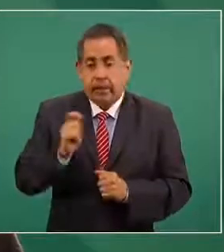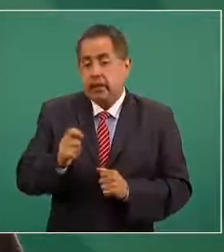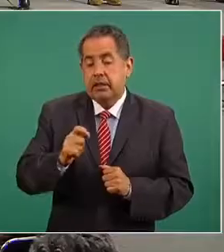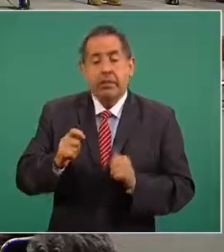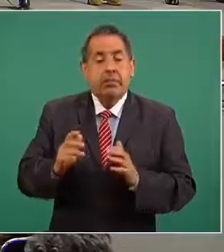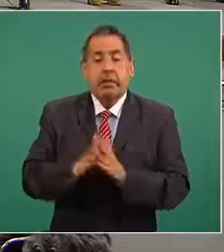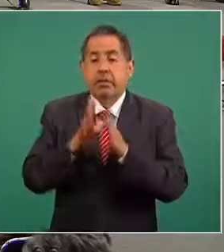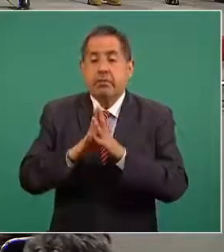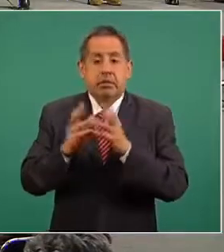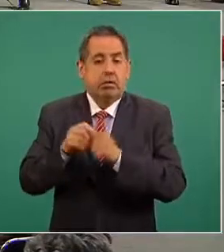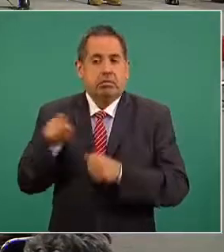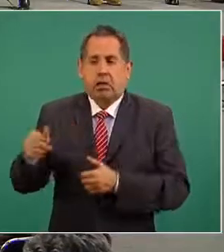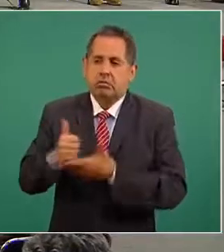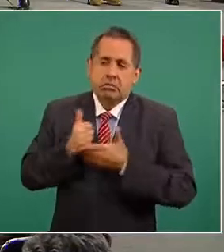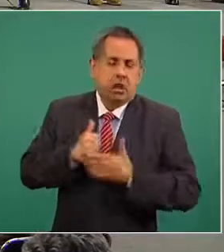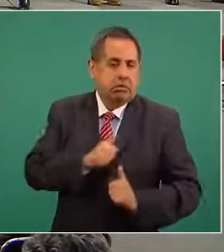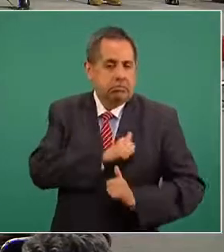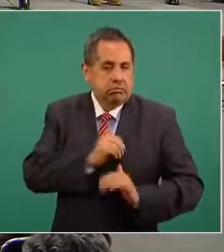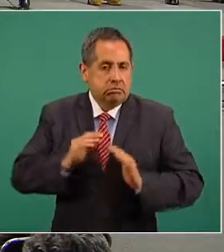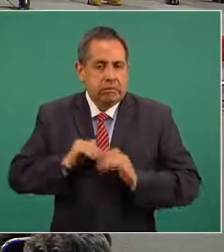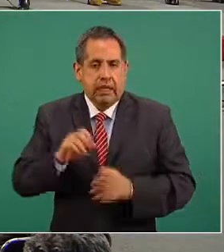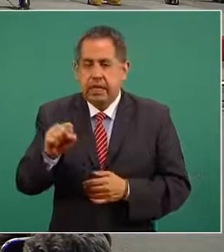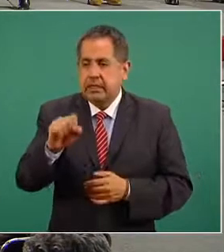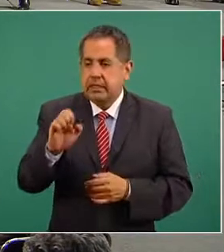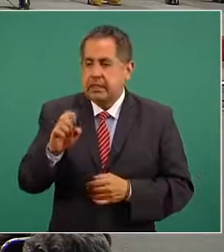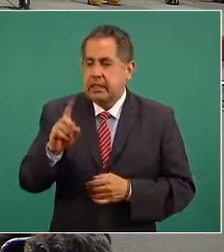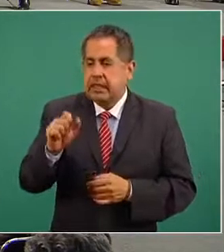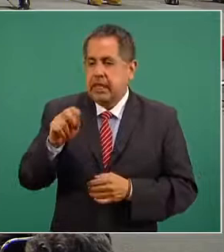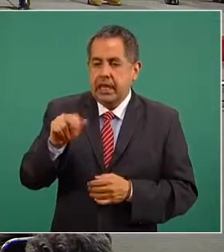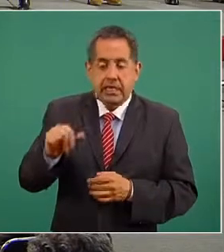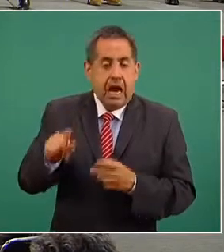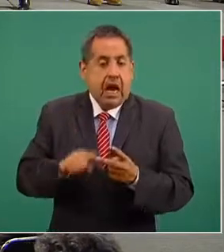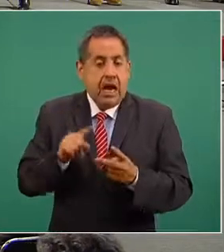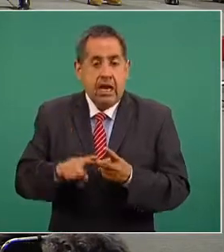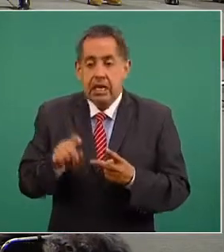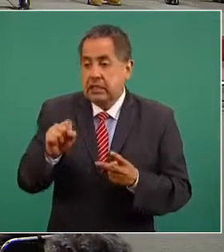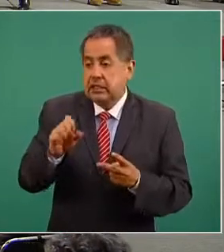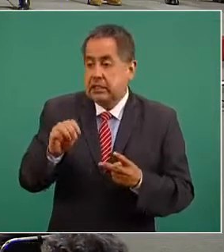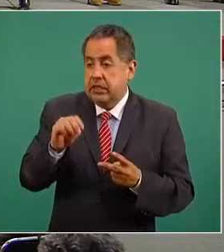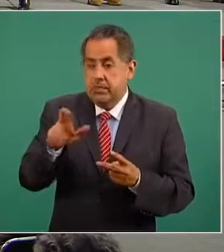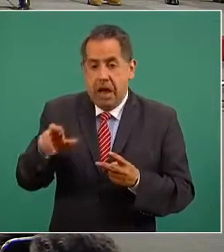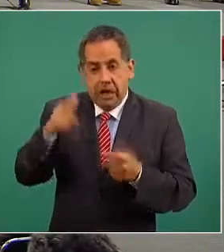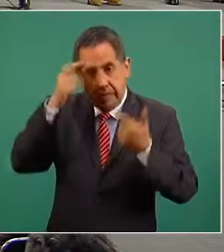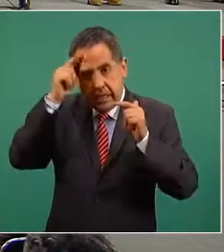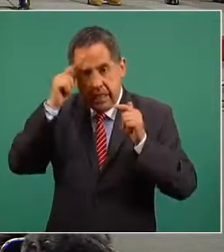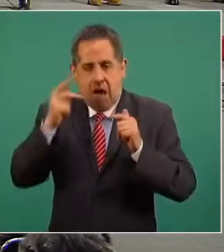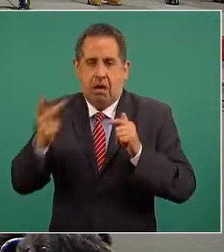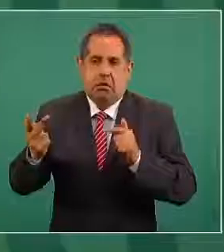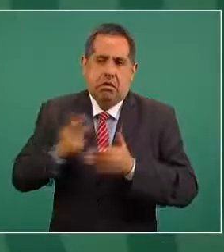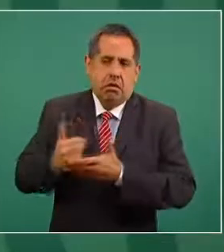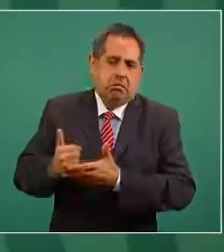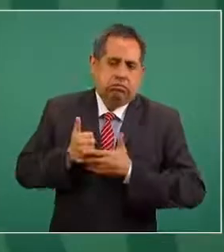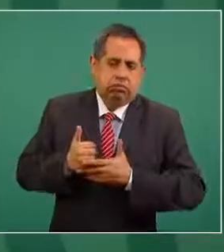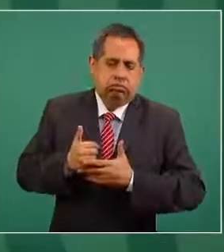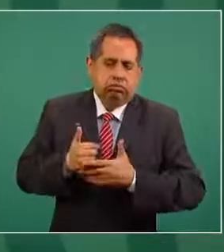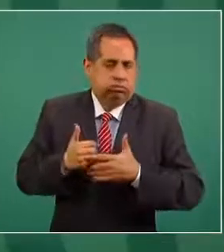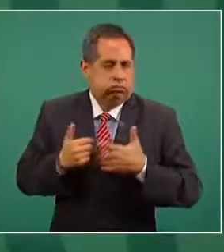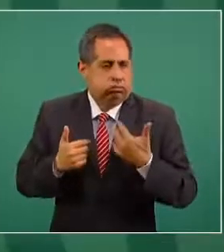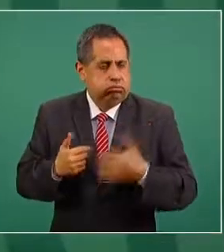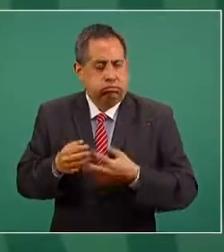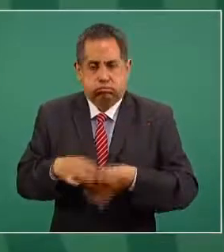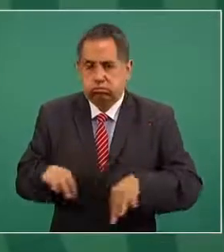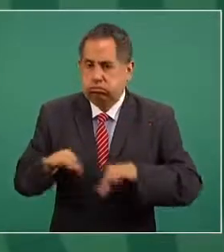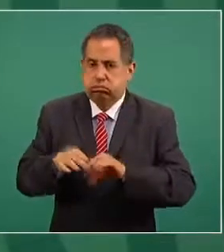de las fuerzas armadas de la Secretaría de la Defensa Nacional de la Secretaría de Marina ha sido completamente central